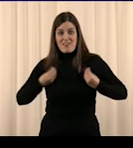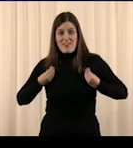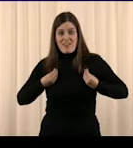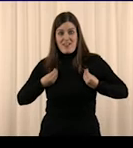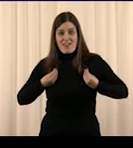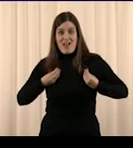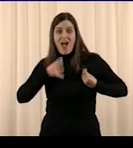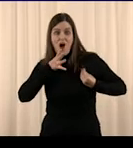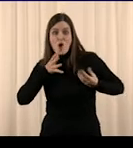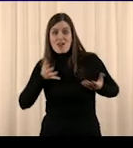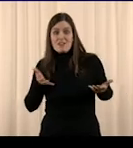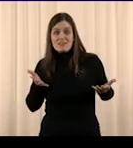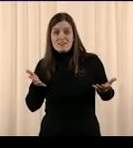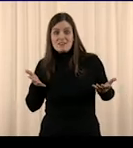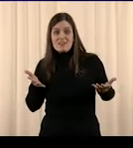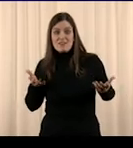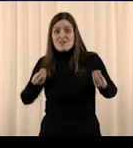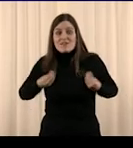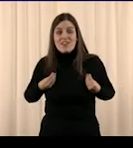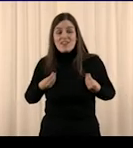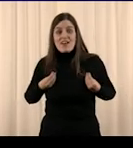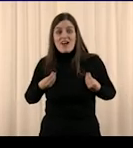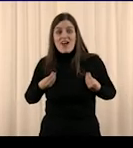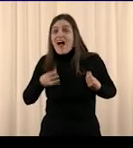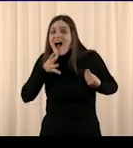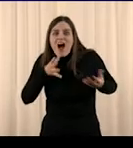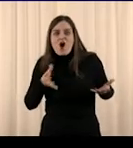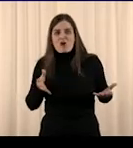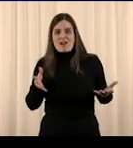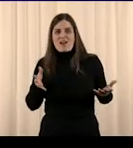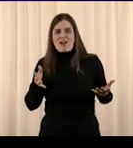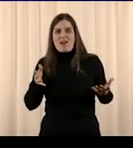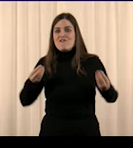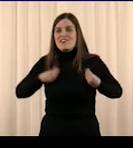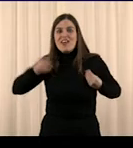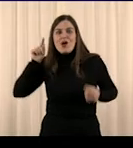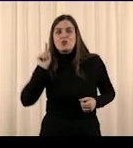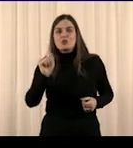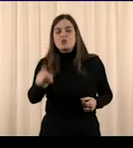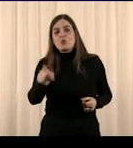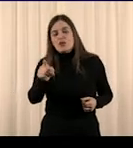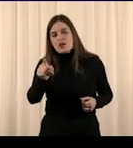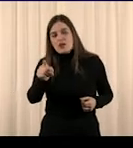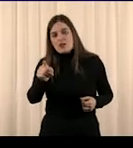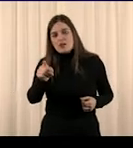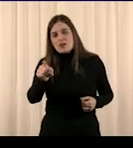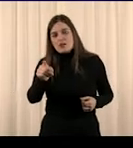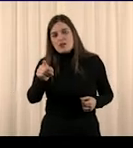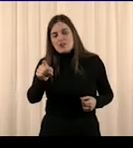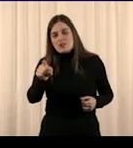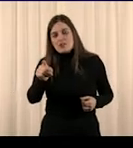en tu vida, ¿qué